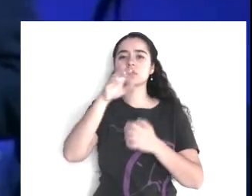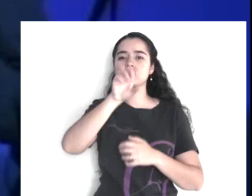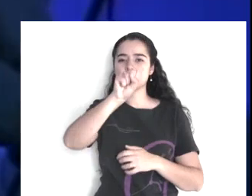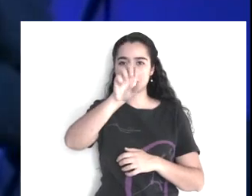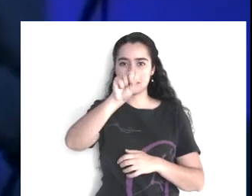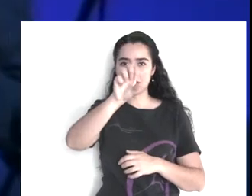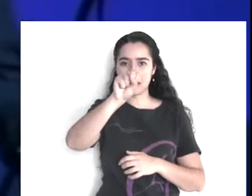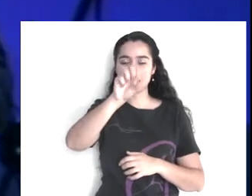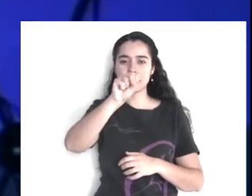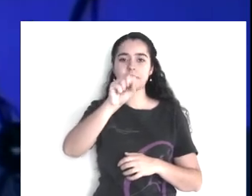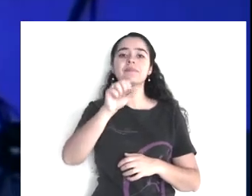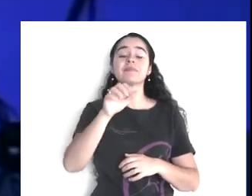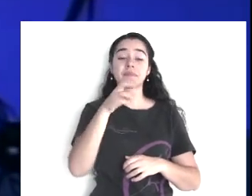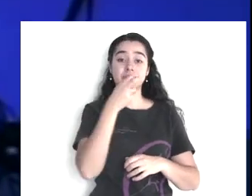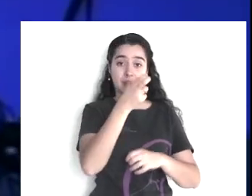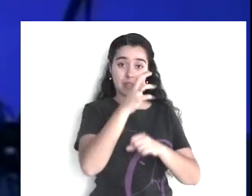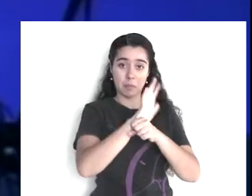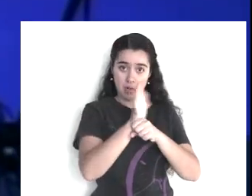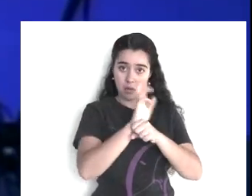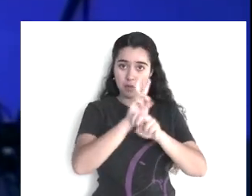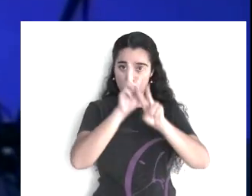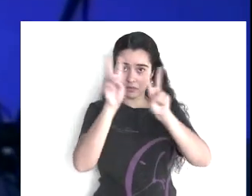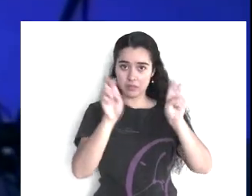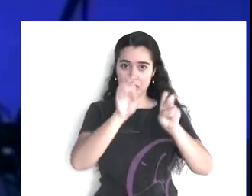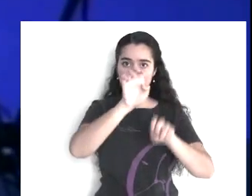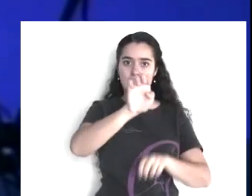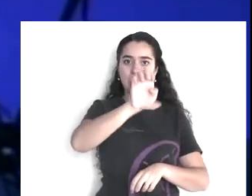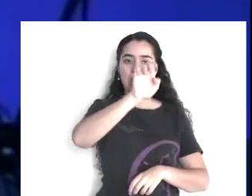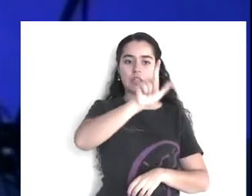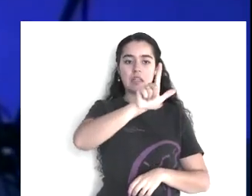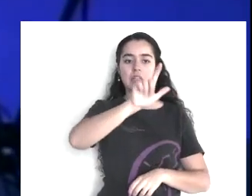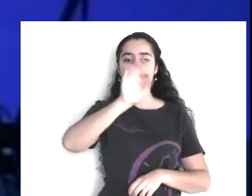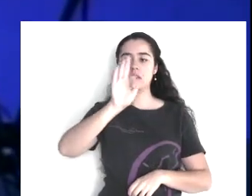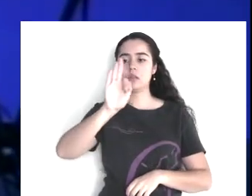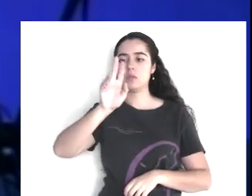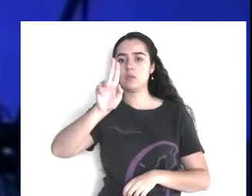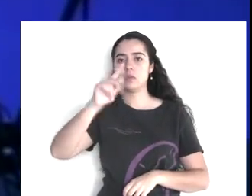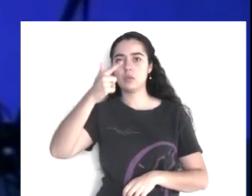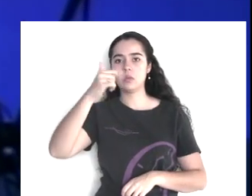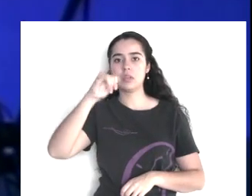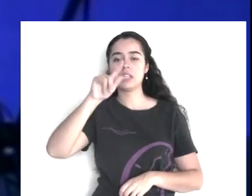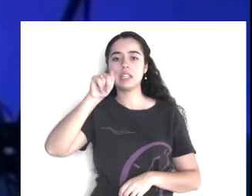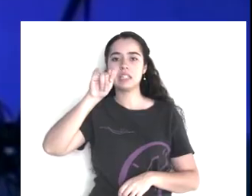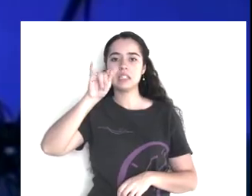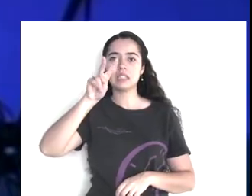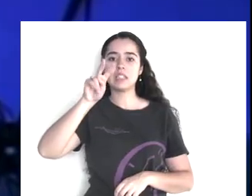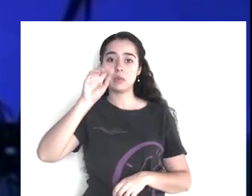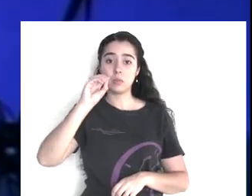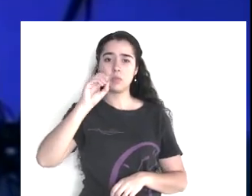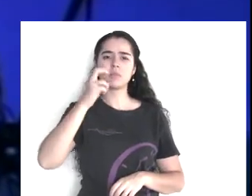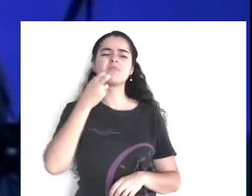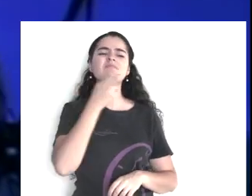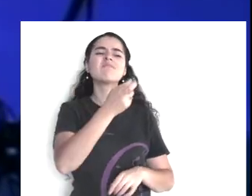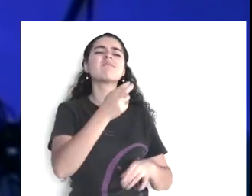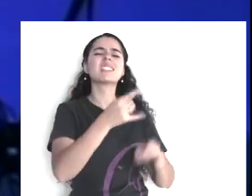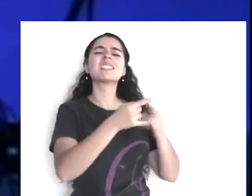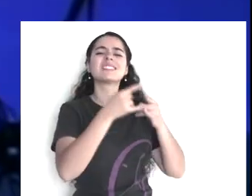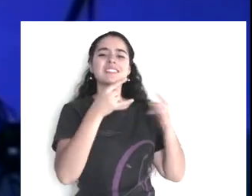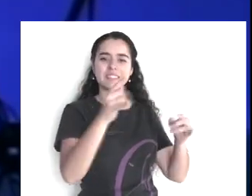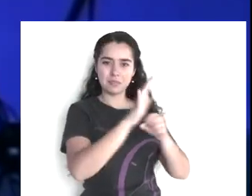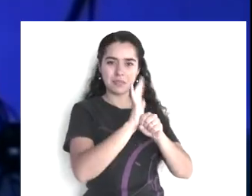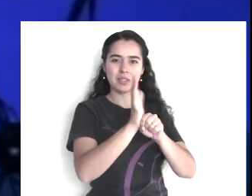del Fugitivo. Y en síntesis era de que este llamado, posteriormente El Fugitivo,